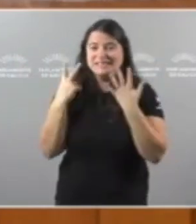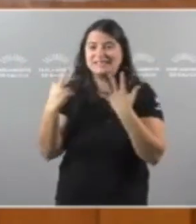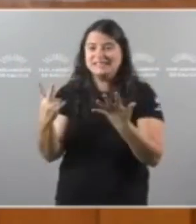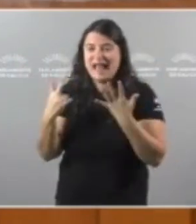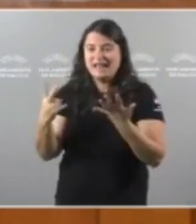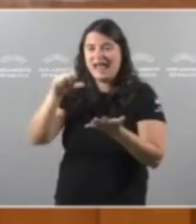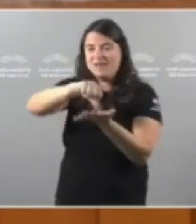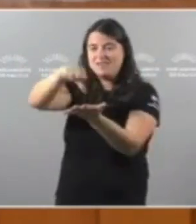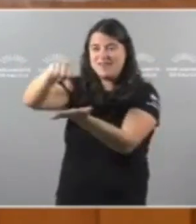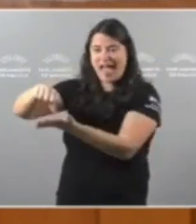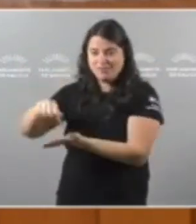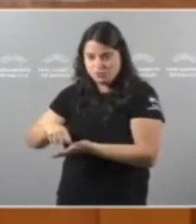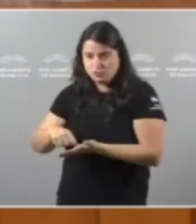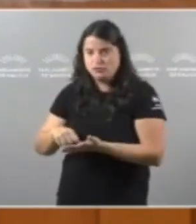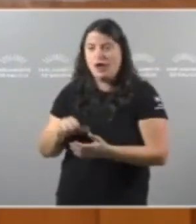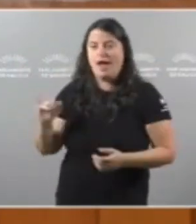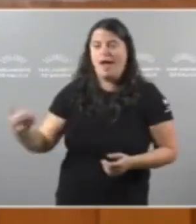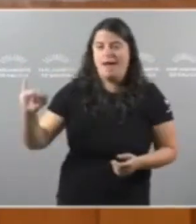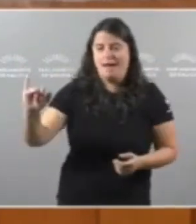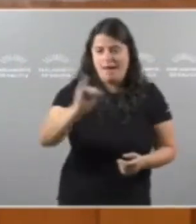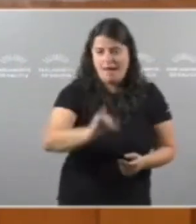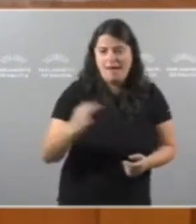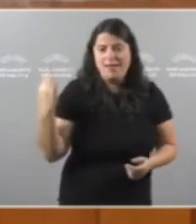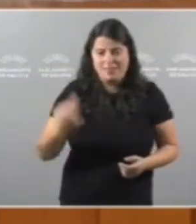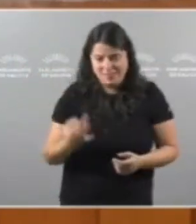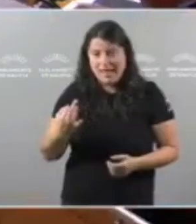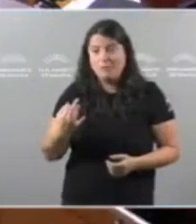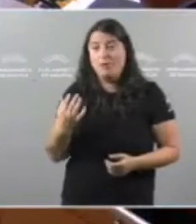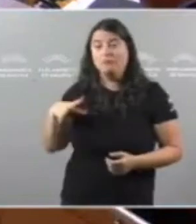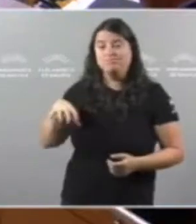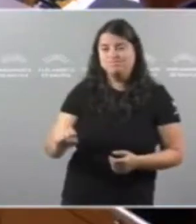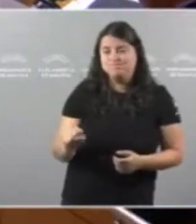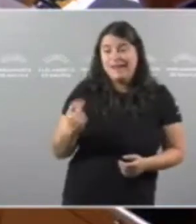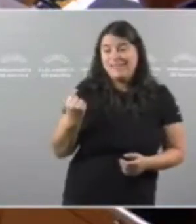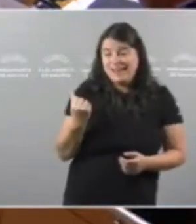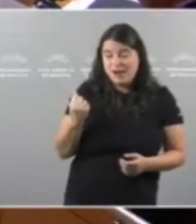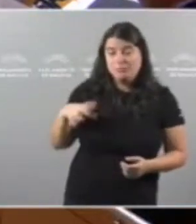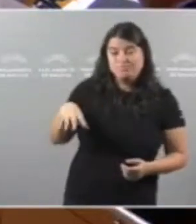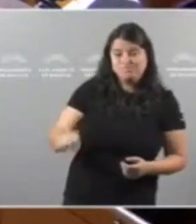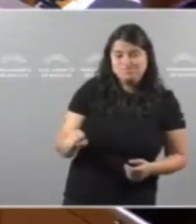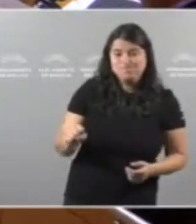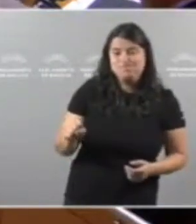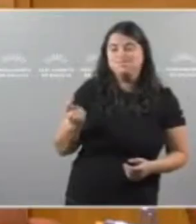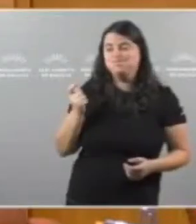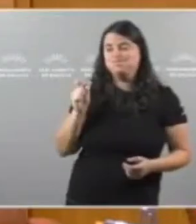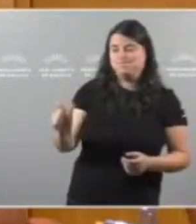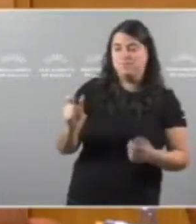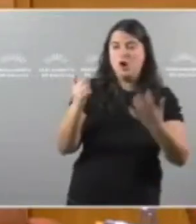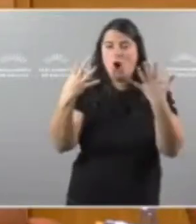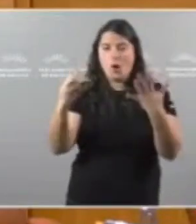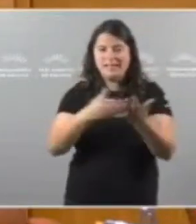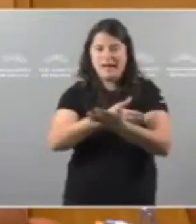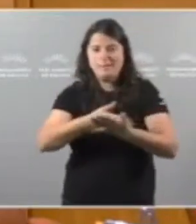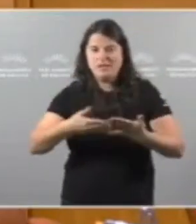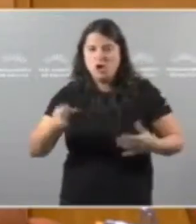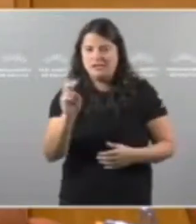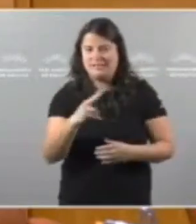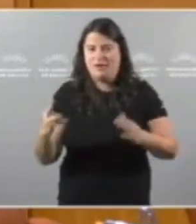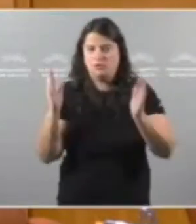Previstos Nas cidades E para iso Reservamos Unha partida De 90 Millóns De euros